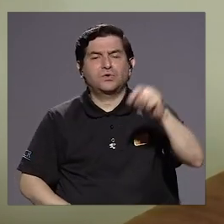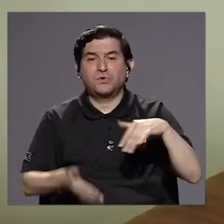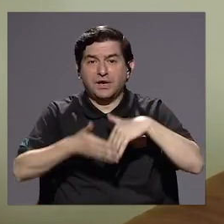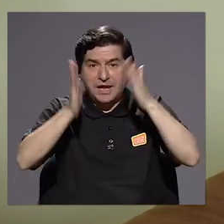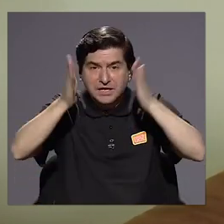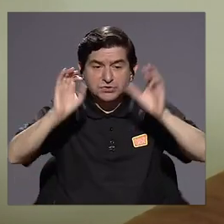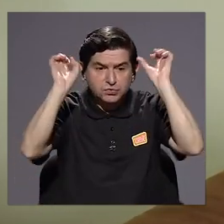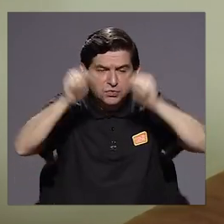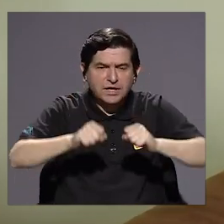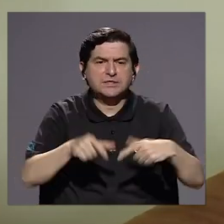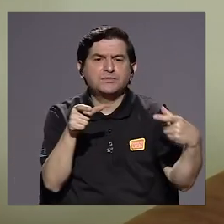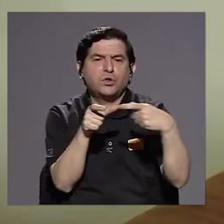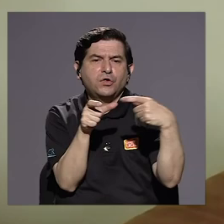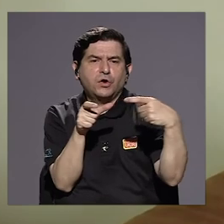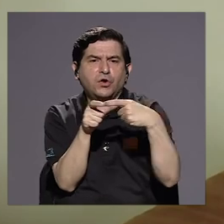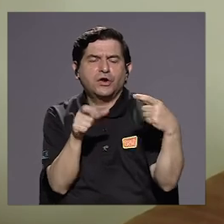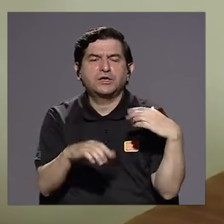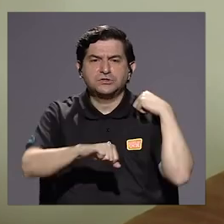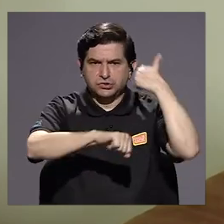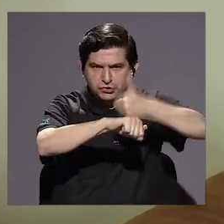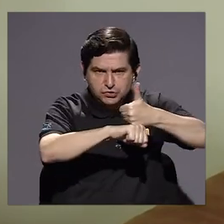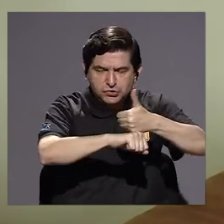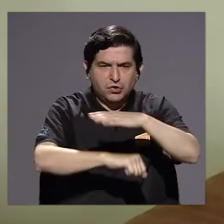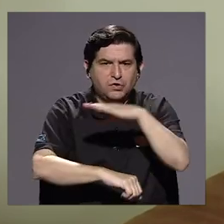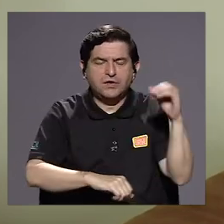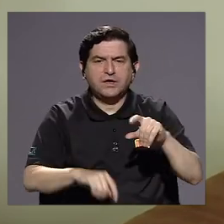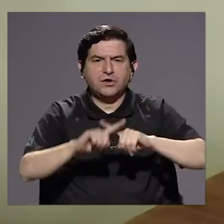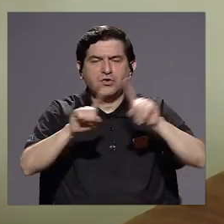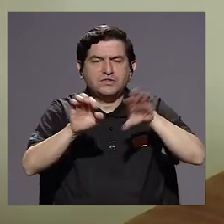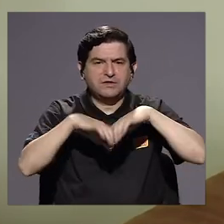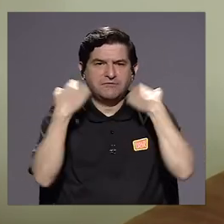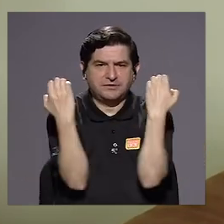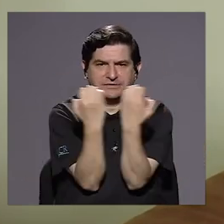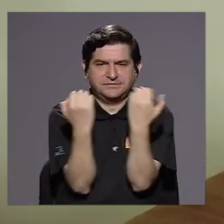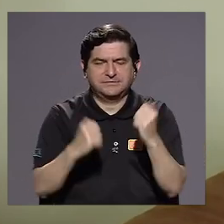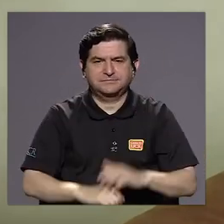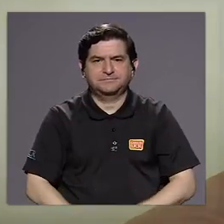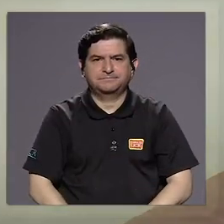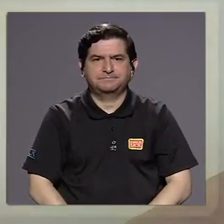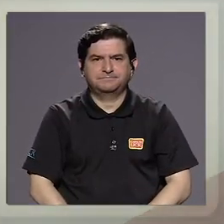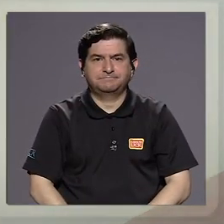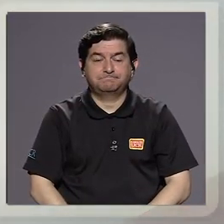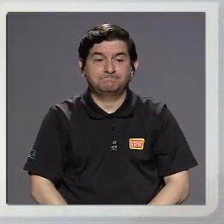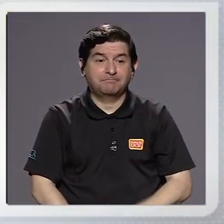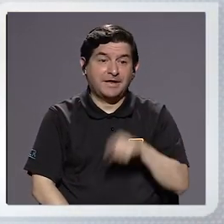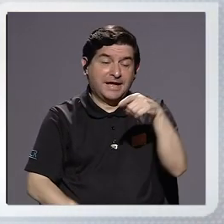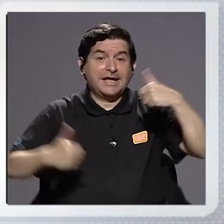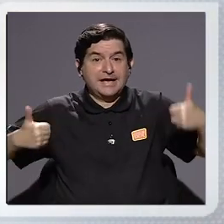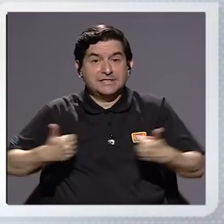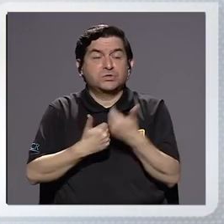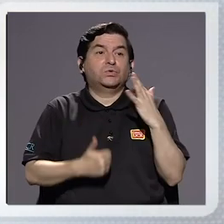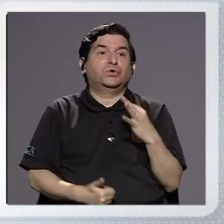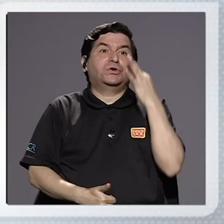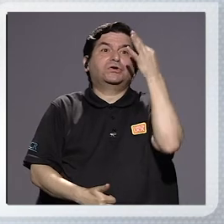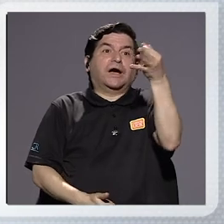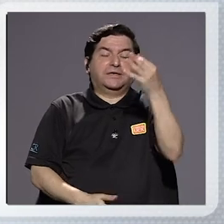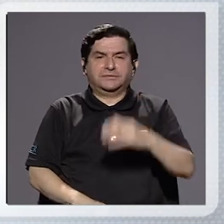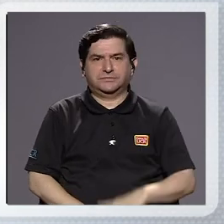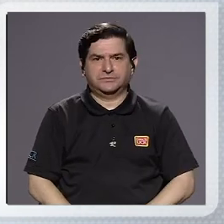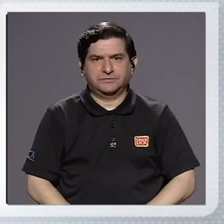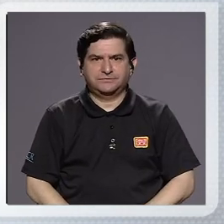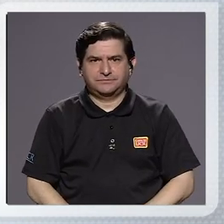estudiantes, de la conectividad y de los dispositivos. Bueno, es un reto a muy largo plazo. Inclusive,